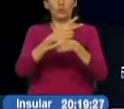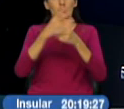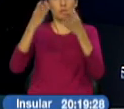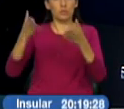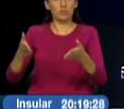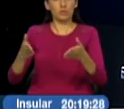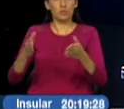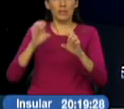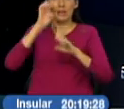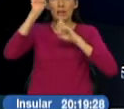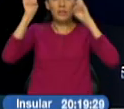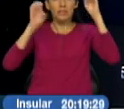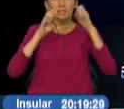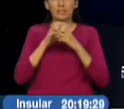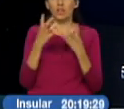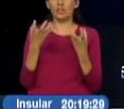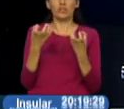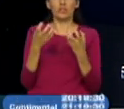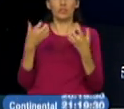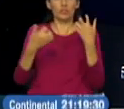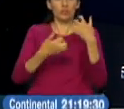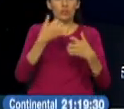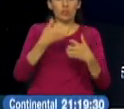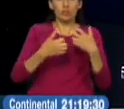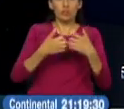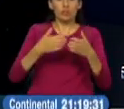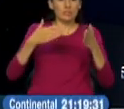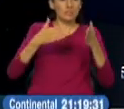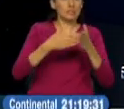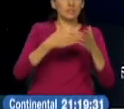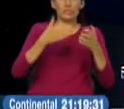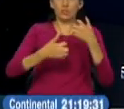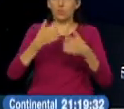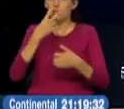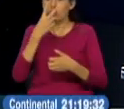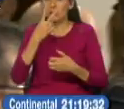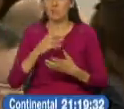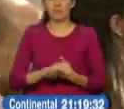maestre es no enfrentar los problemas que actualmente se reportan en la ciudad.